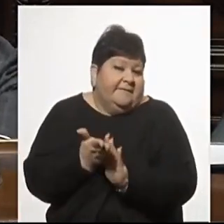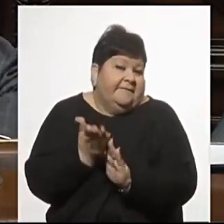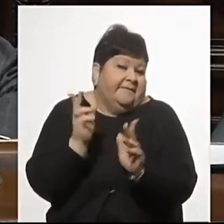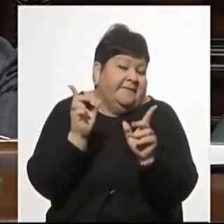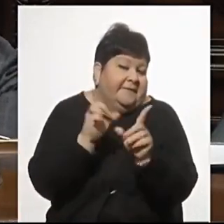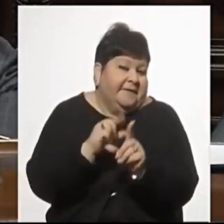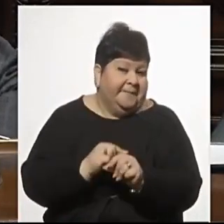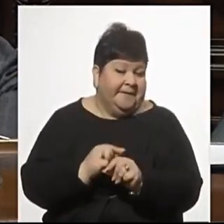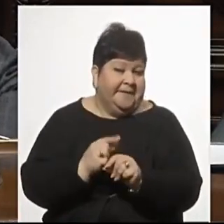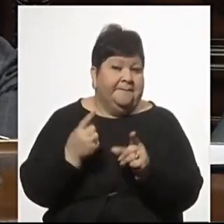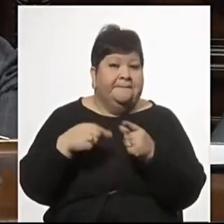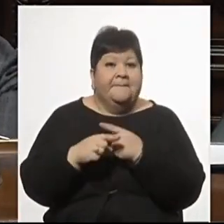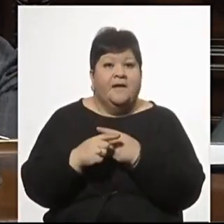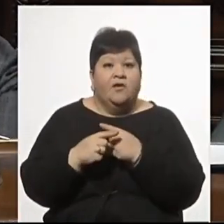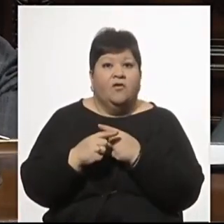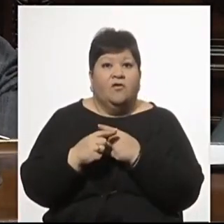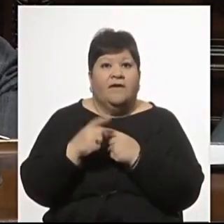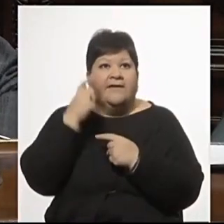las causas quedan.